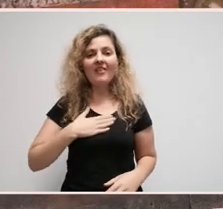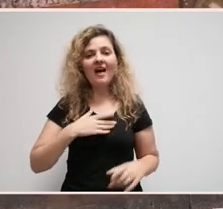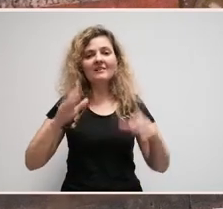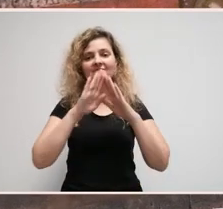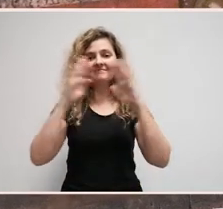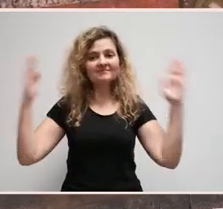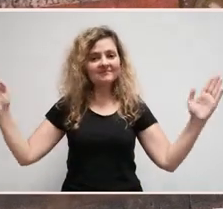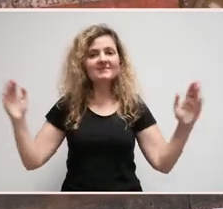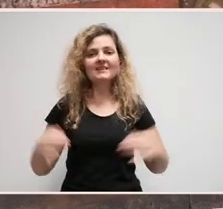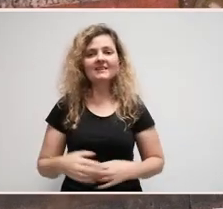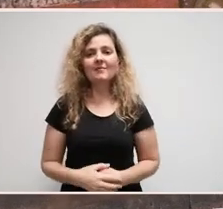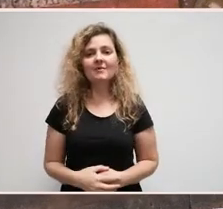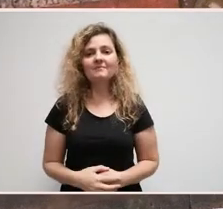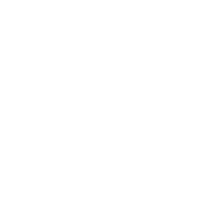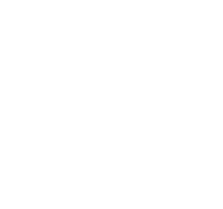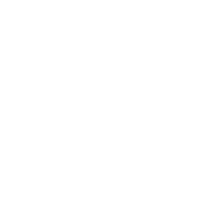desta obra.